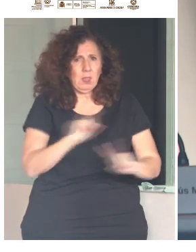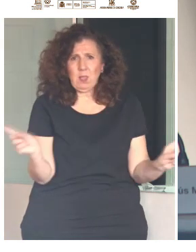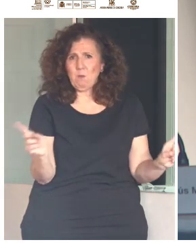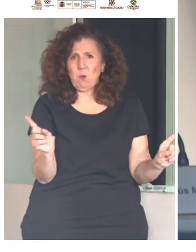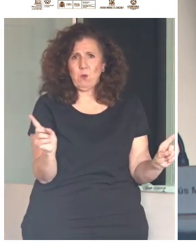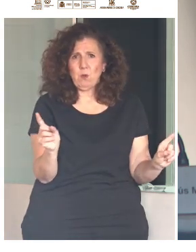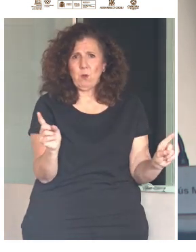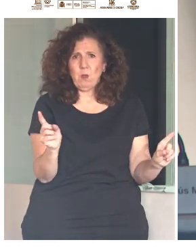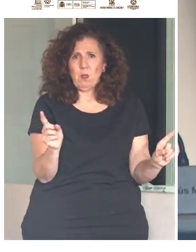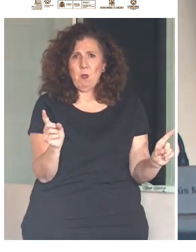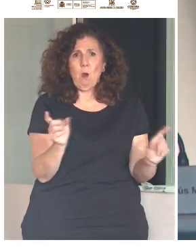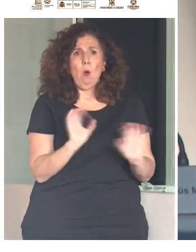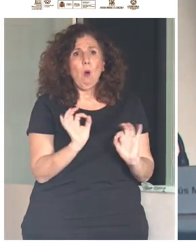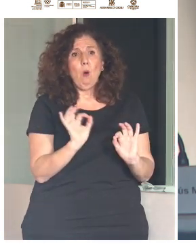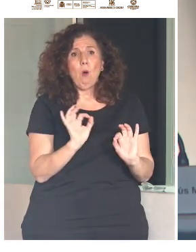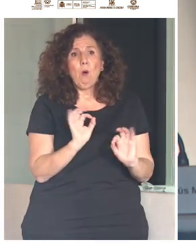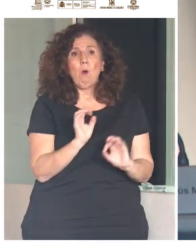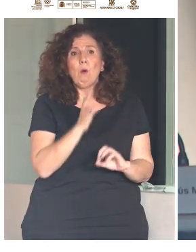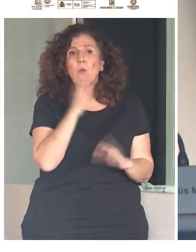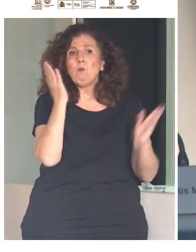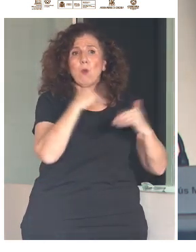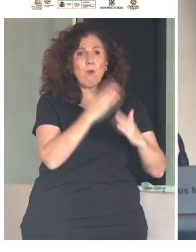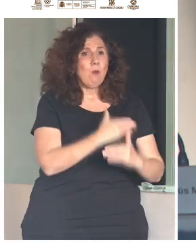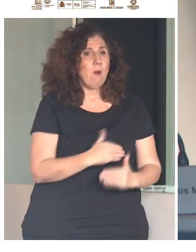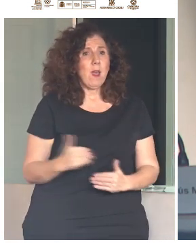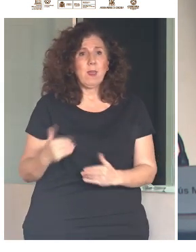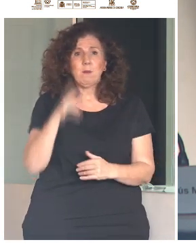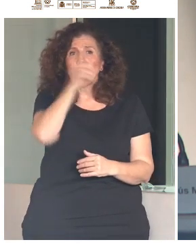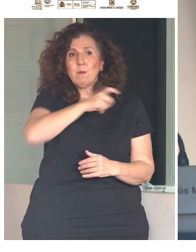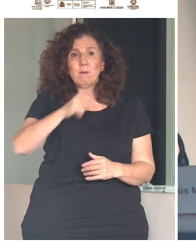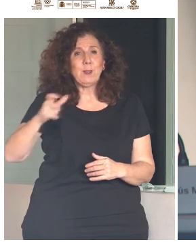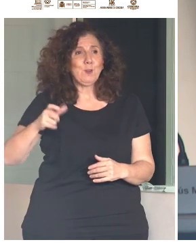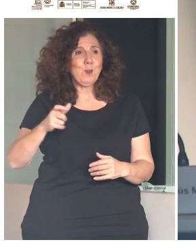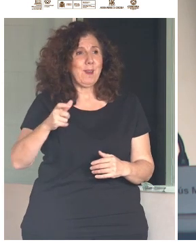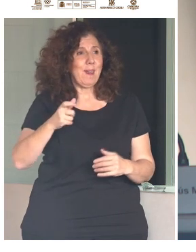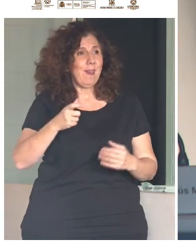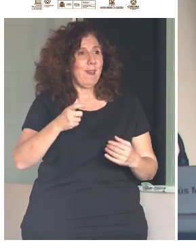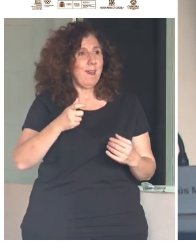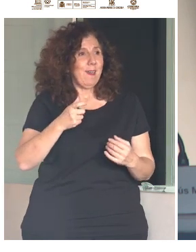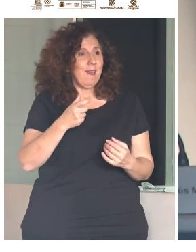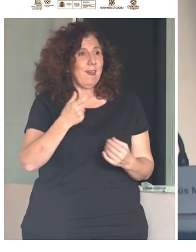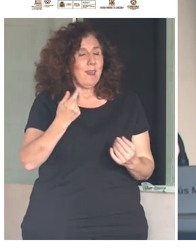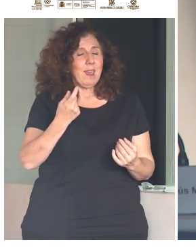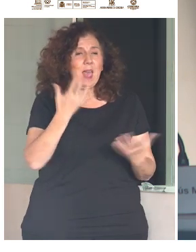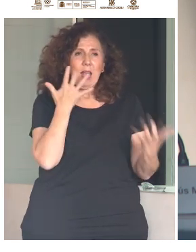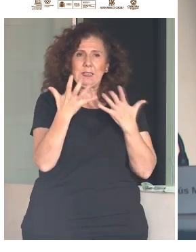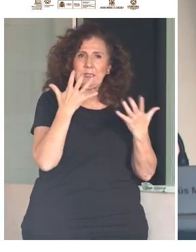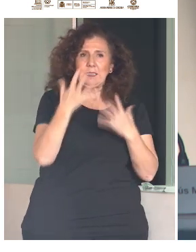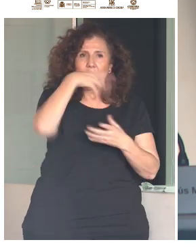hablar de la poca presencia de las y los creadores con discapacidad en el mundo de las artes.